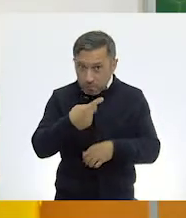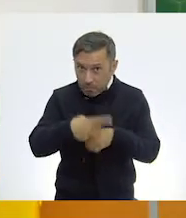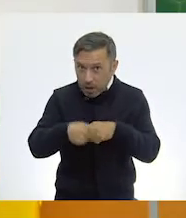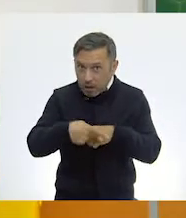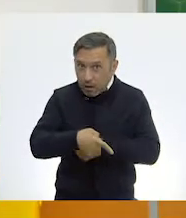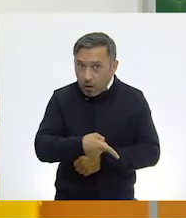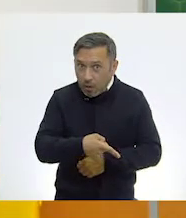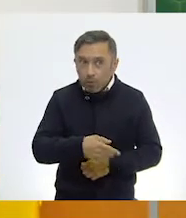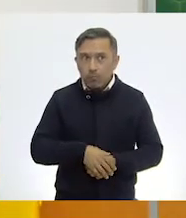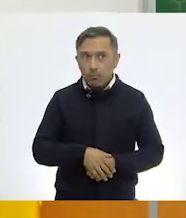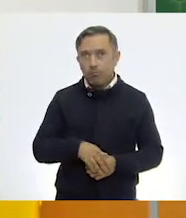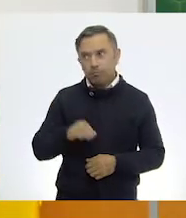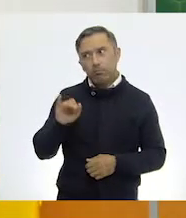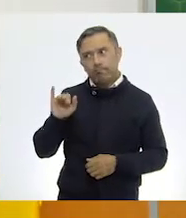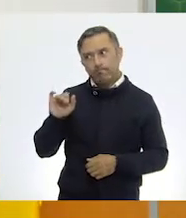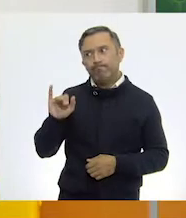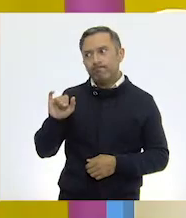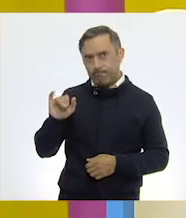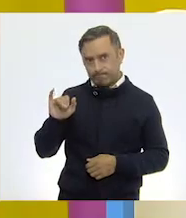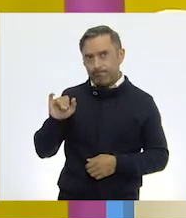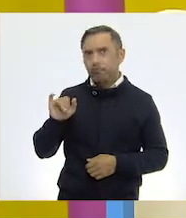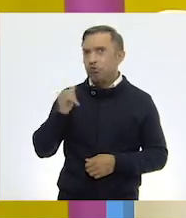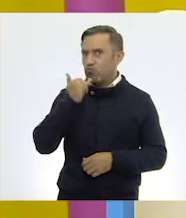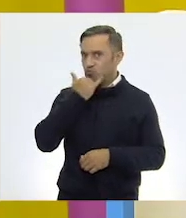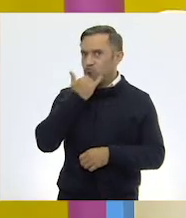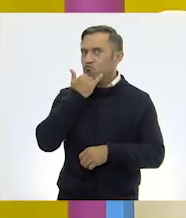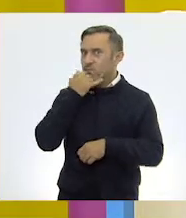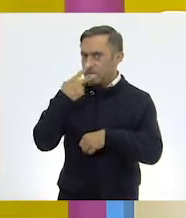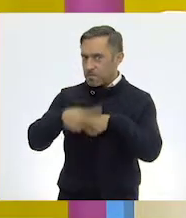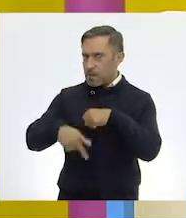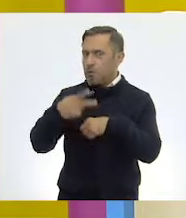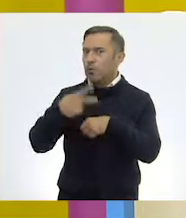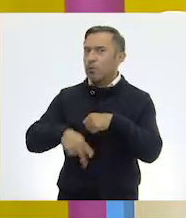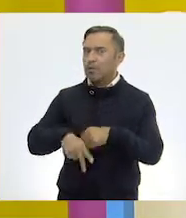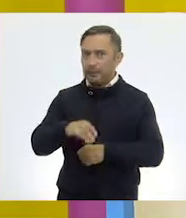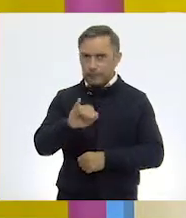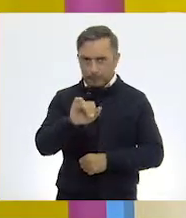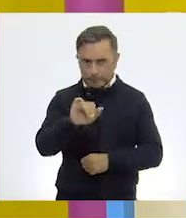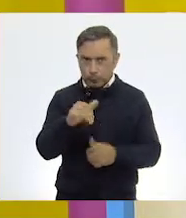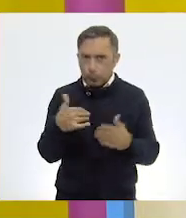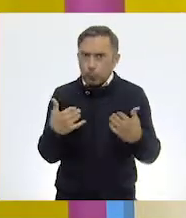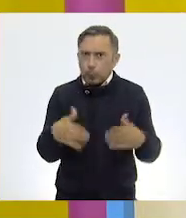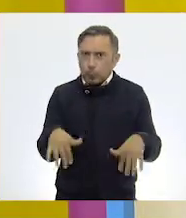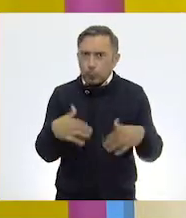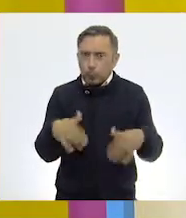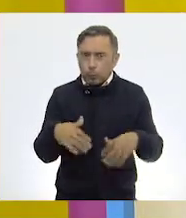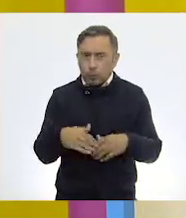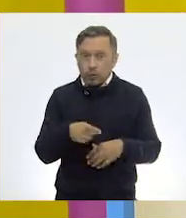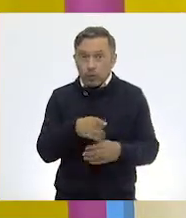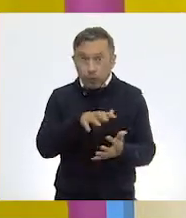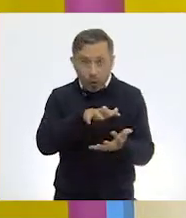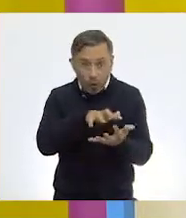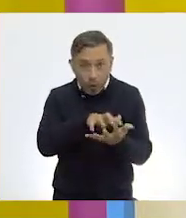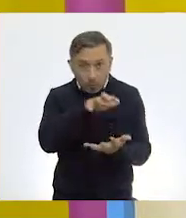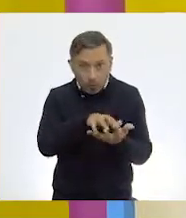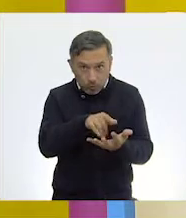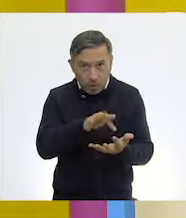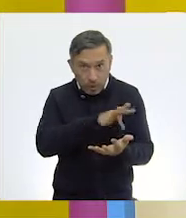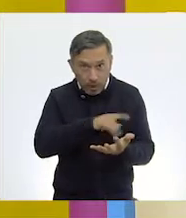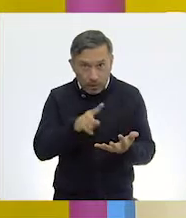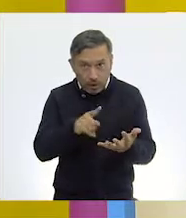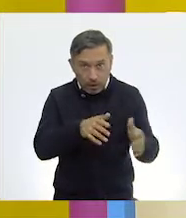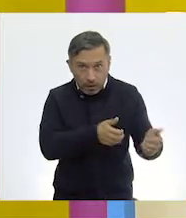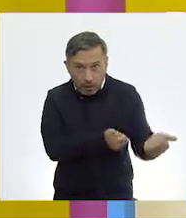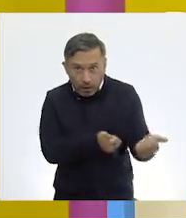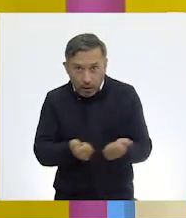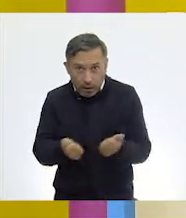Sí, sí, sí, sí, sí puede causar un peligro. Por lo tanto, también no es un animal que pueda estar domesticado por